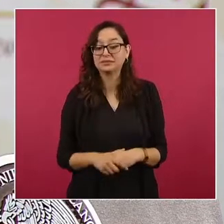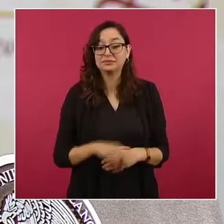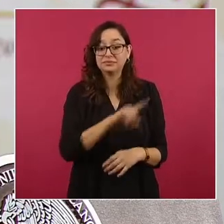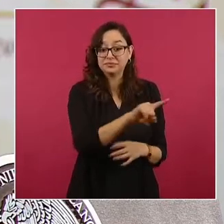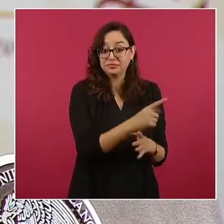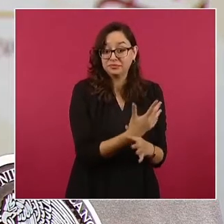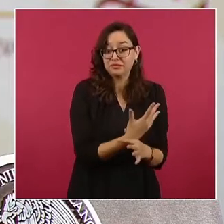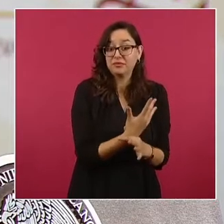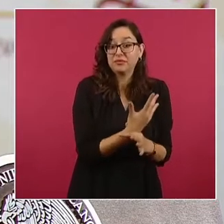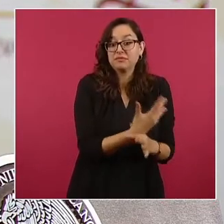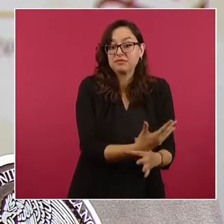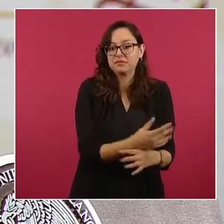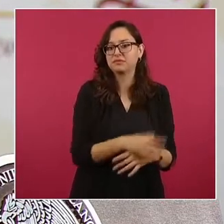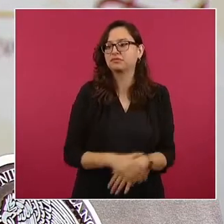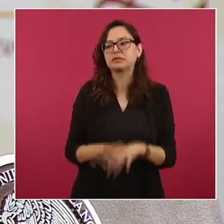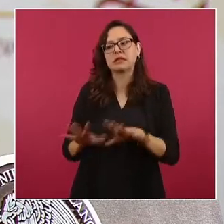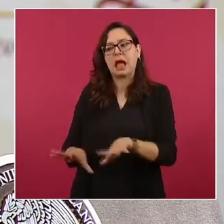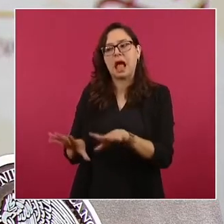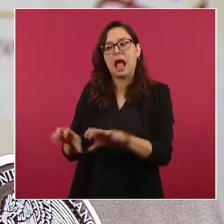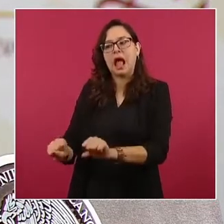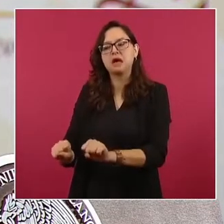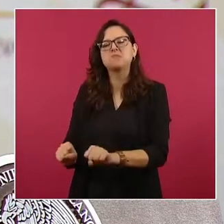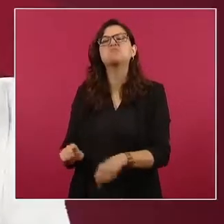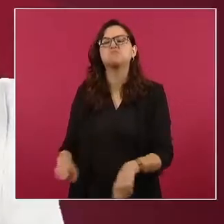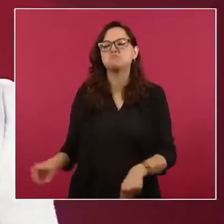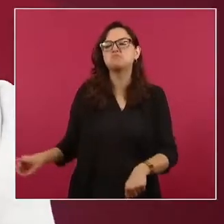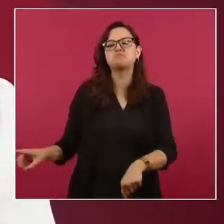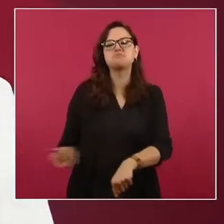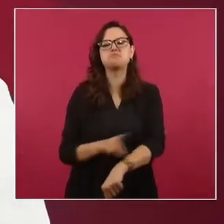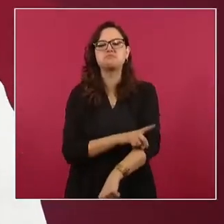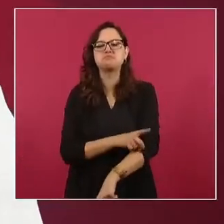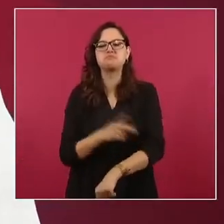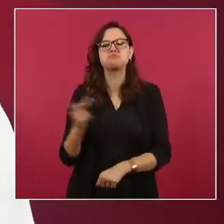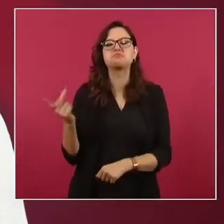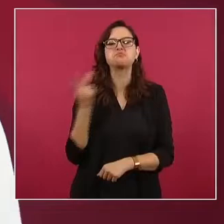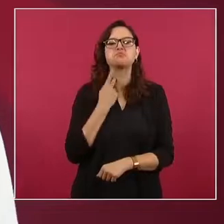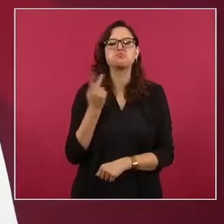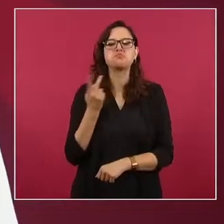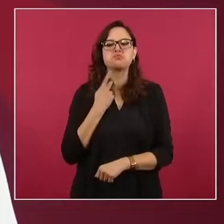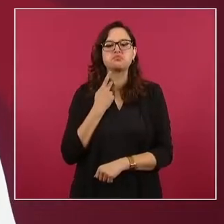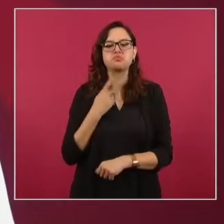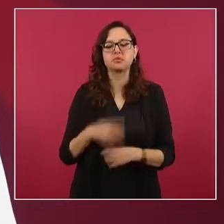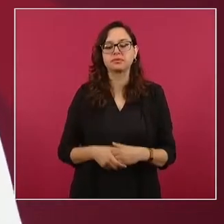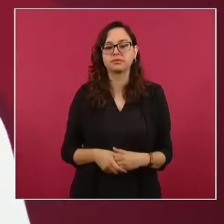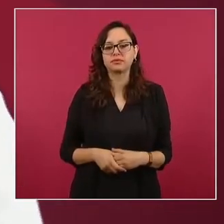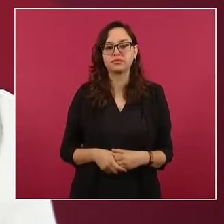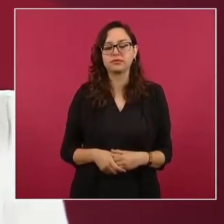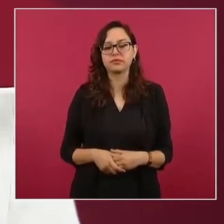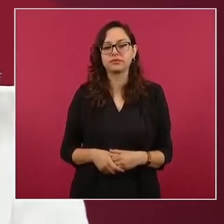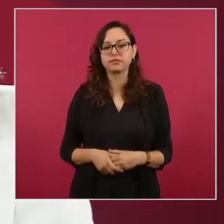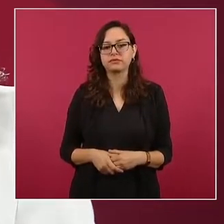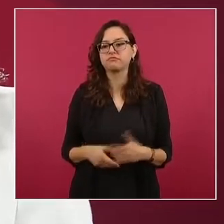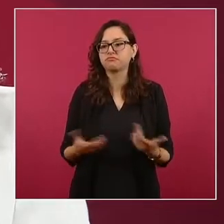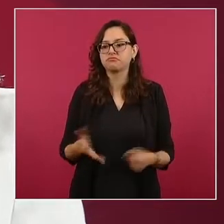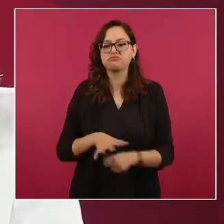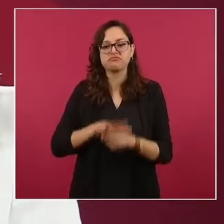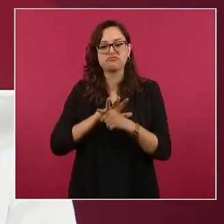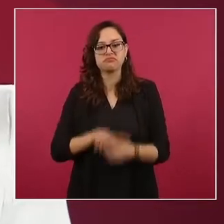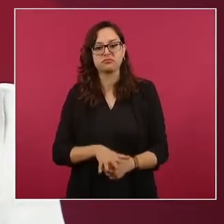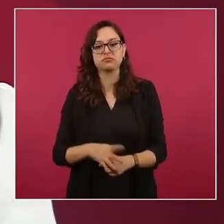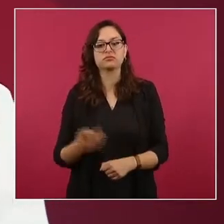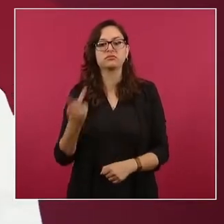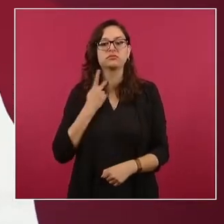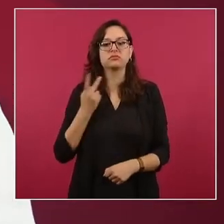trató de una decisión política, un acto desesperado, la detención del exprocurador obedecía a presiones políticas